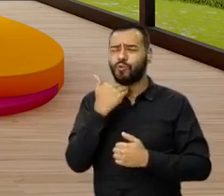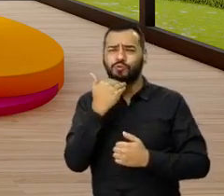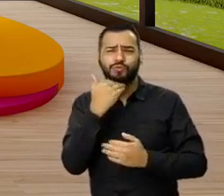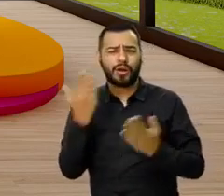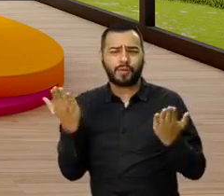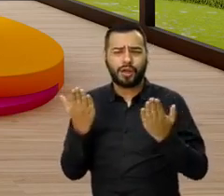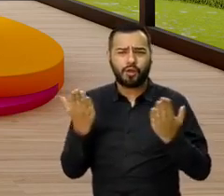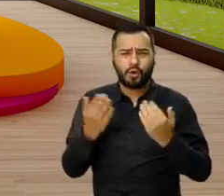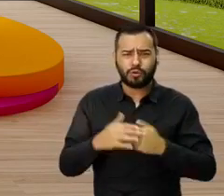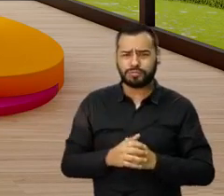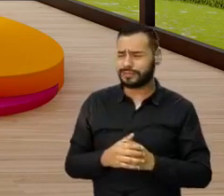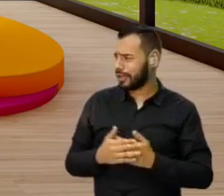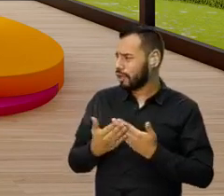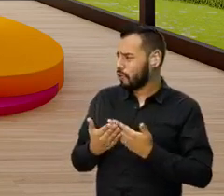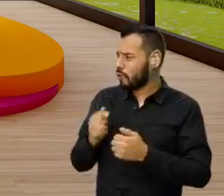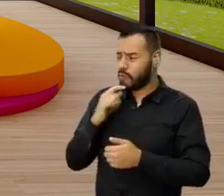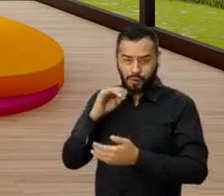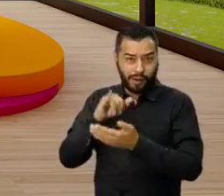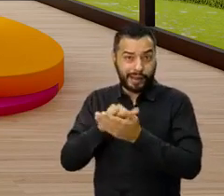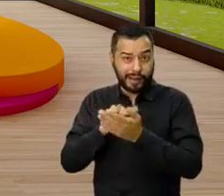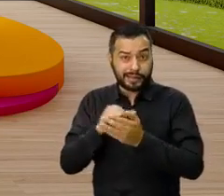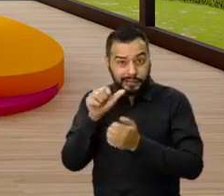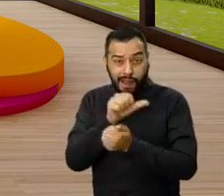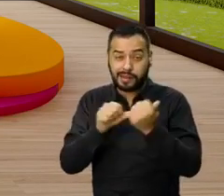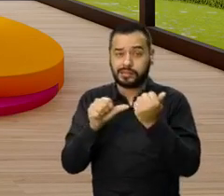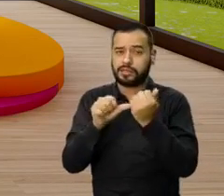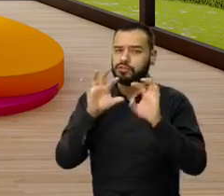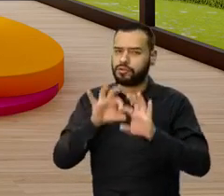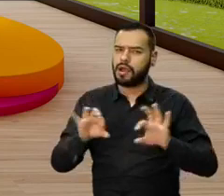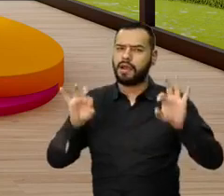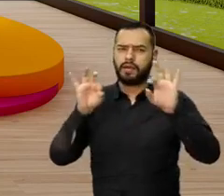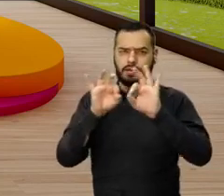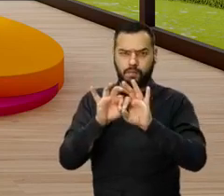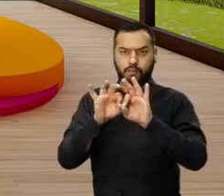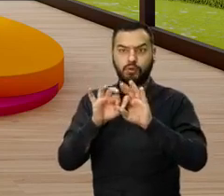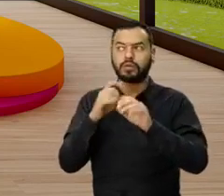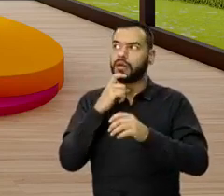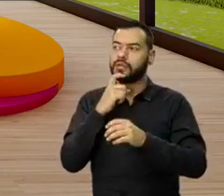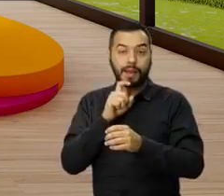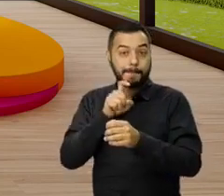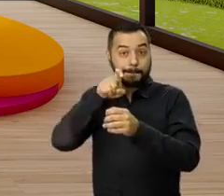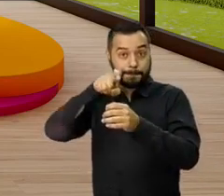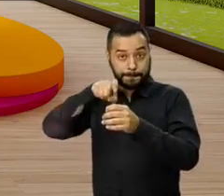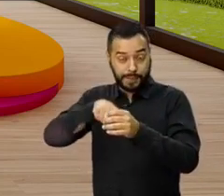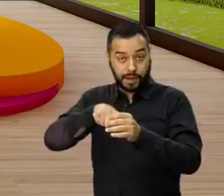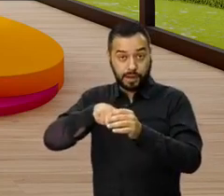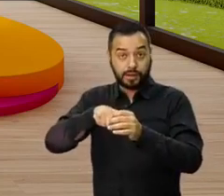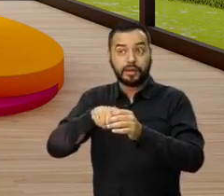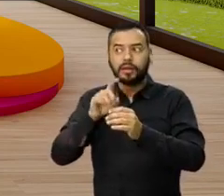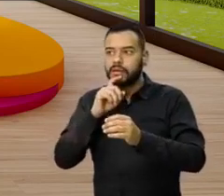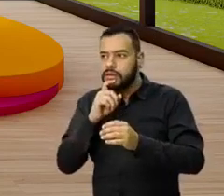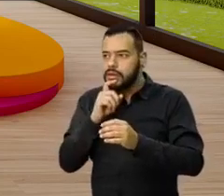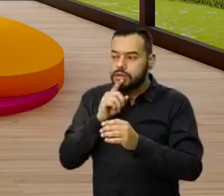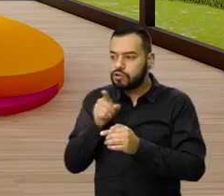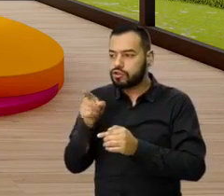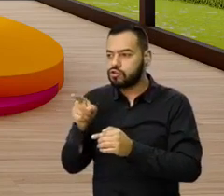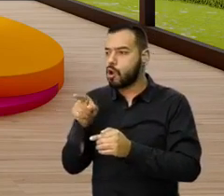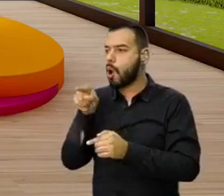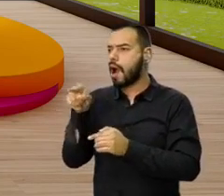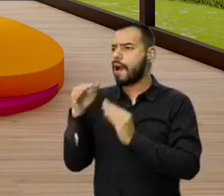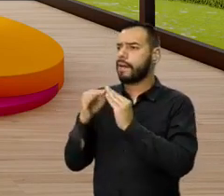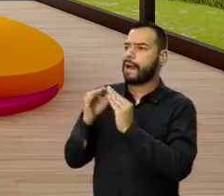dónde, cómo. Entonces, esta asesoría es muy importante. Y lo que tú dices, registrarse y separar la